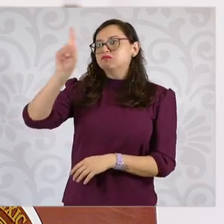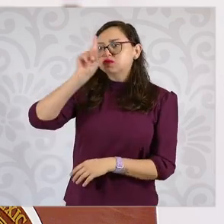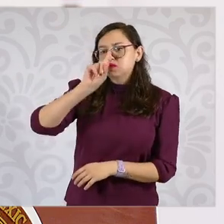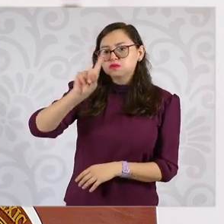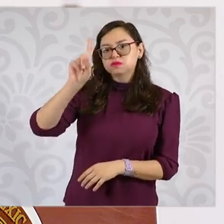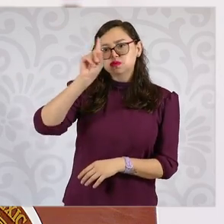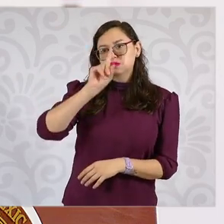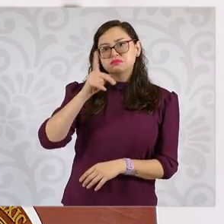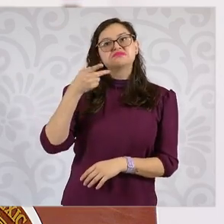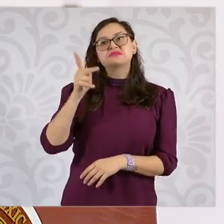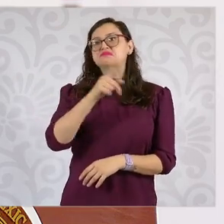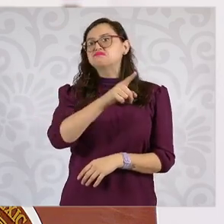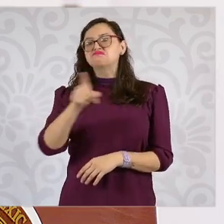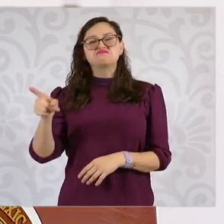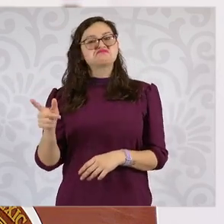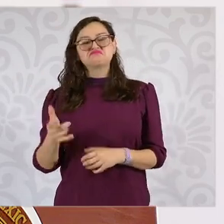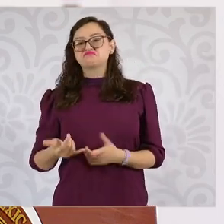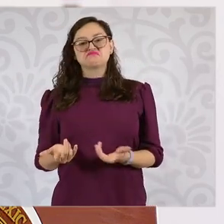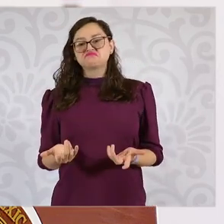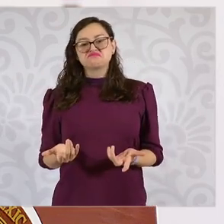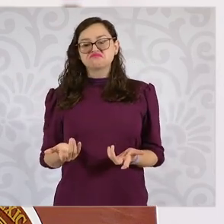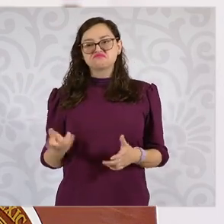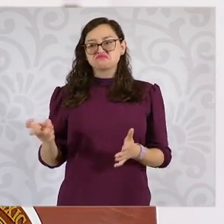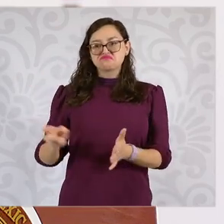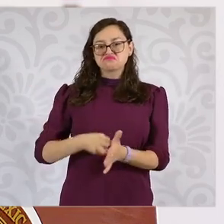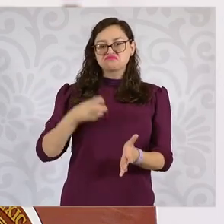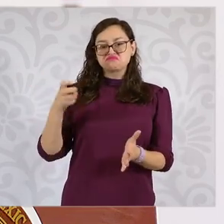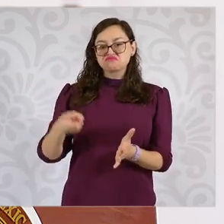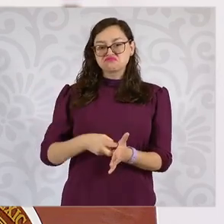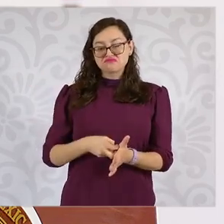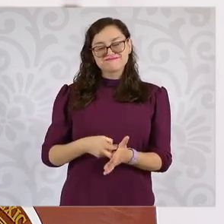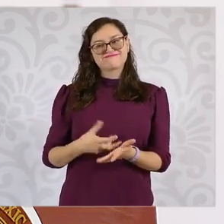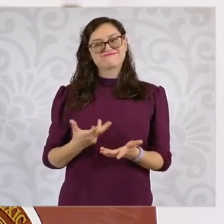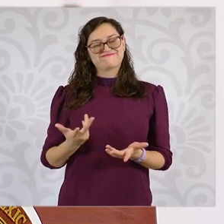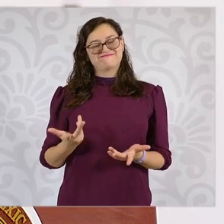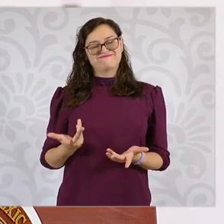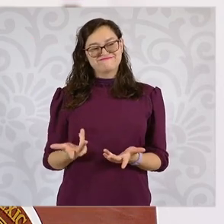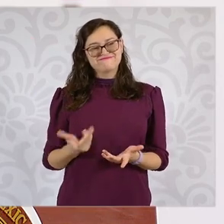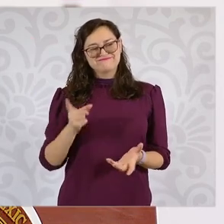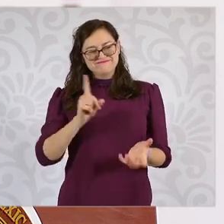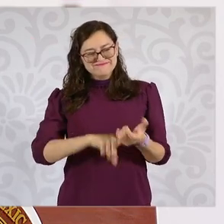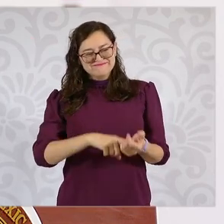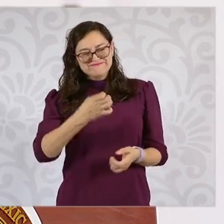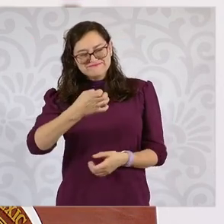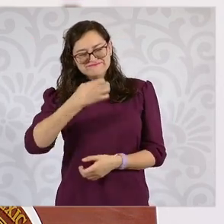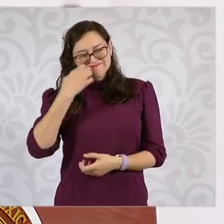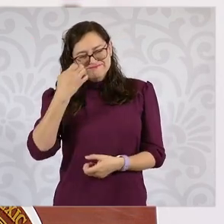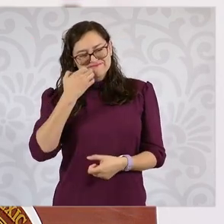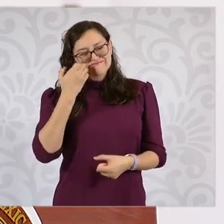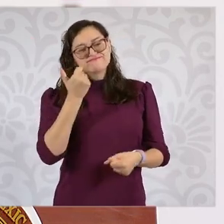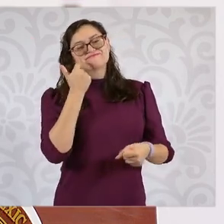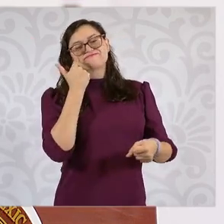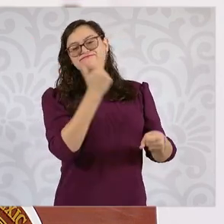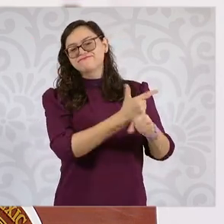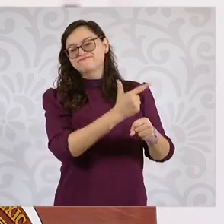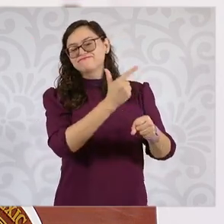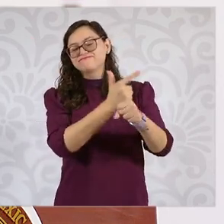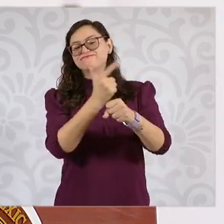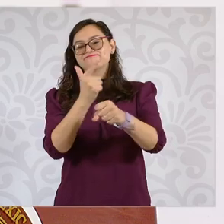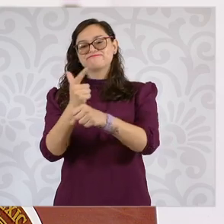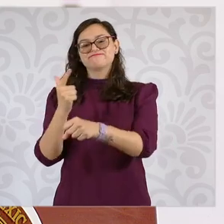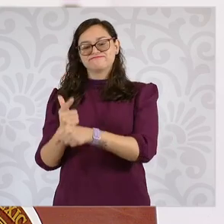y la realidad es que en la gran mayoría de las escuelas sigue prevaleciendo la venta